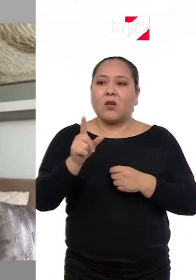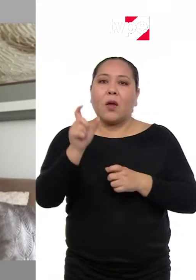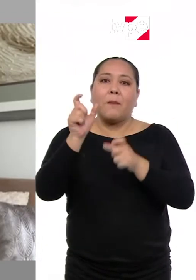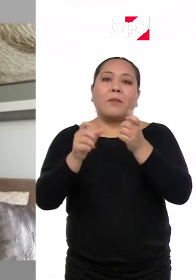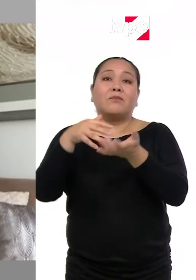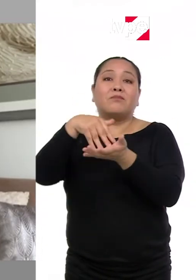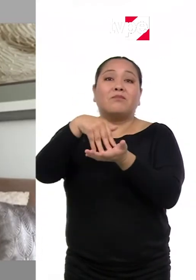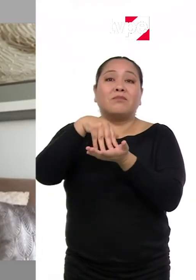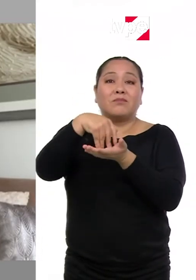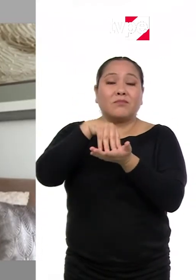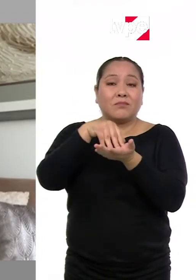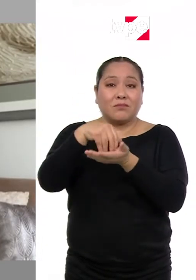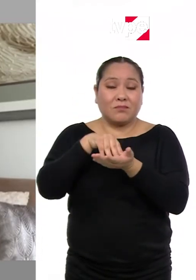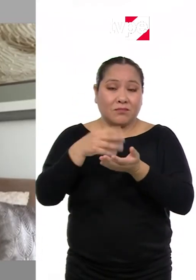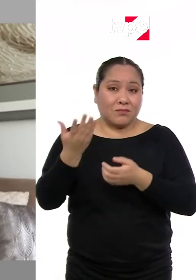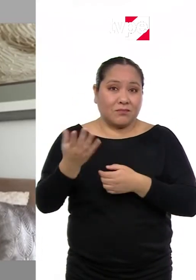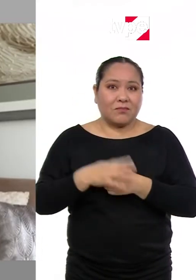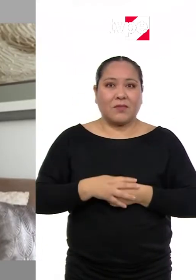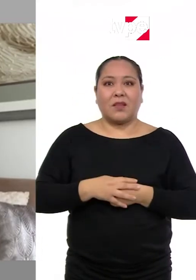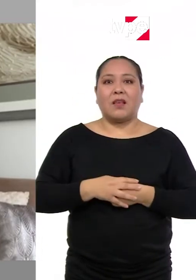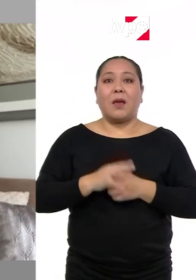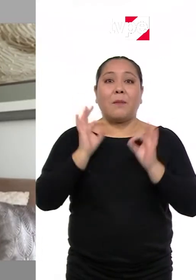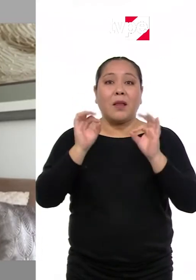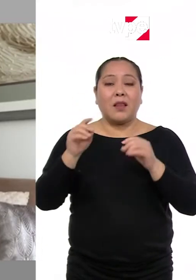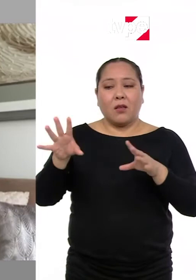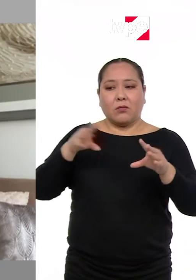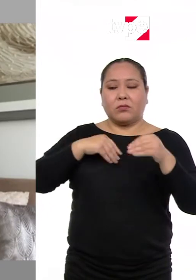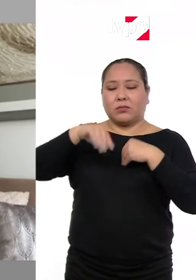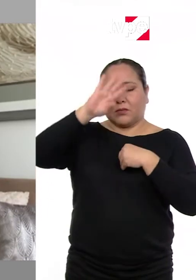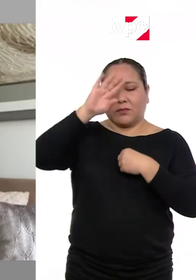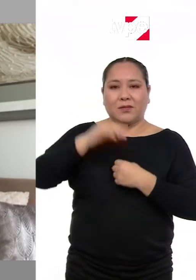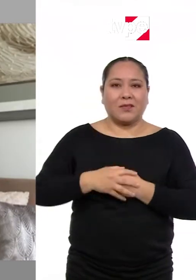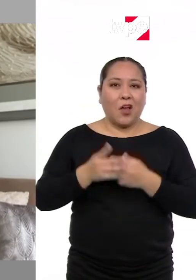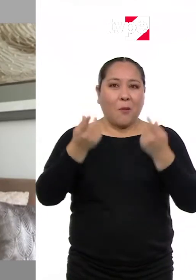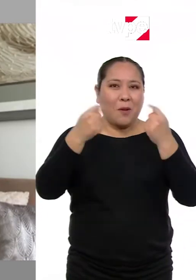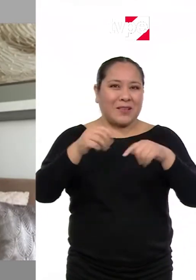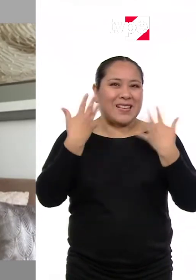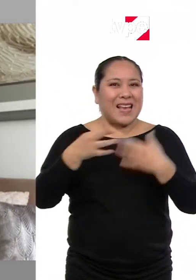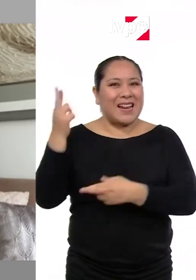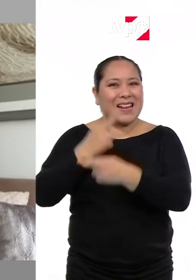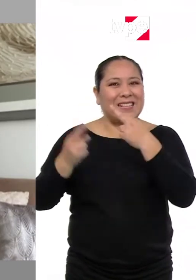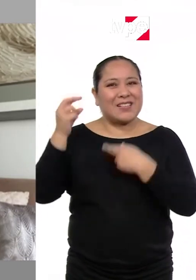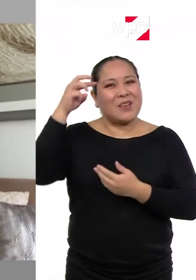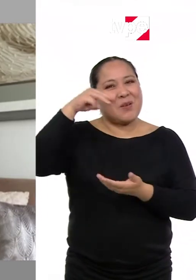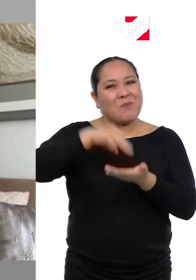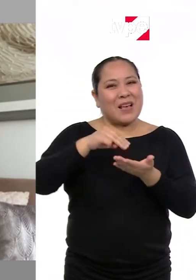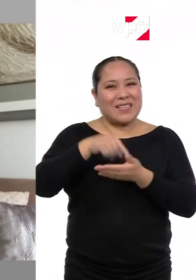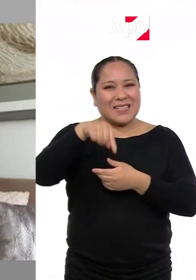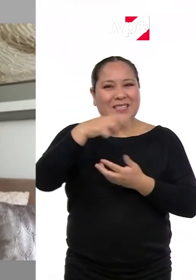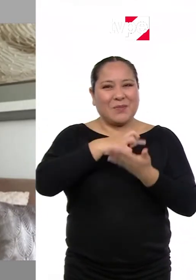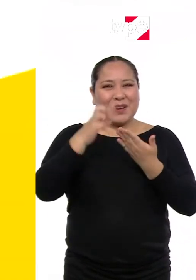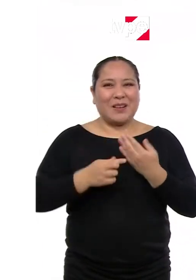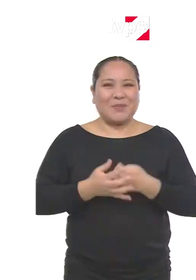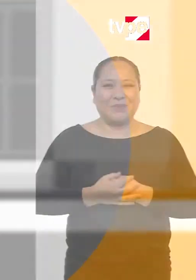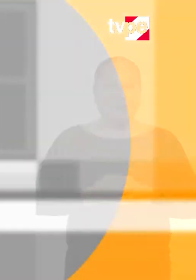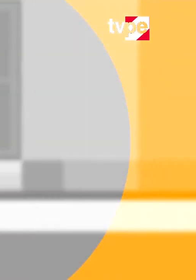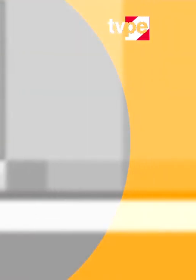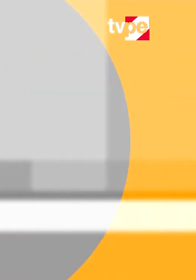su condición de vulnerabilidad al virus. Vamos a una pausa y ya regresamos con más en el programa.